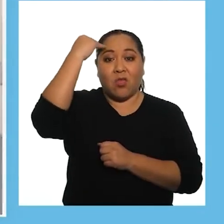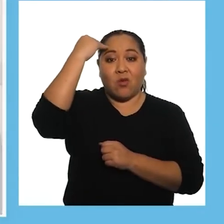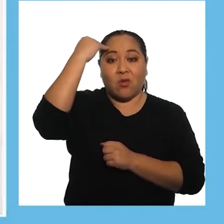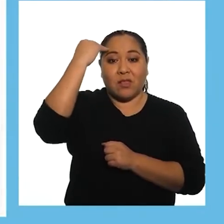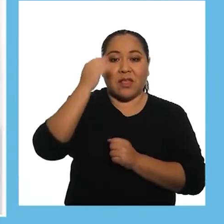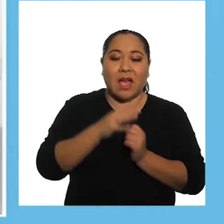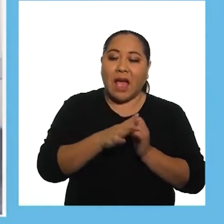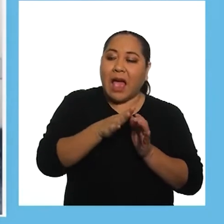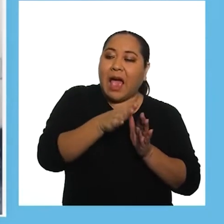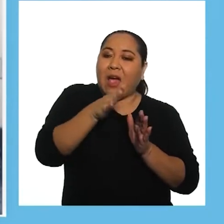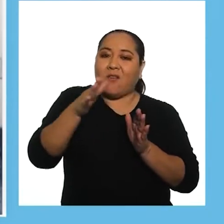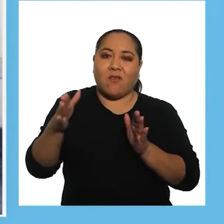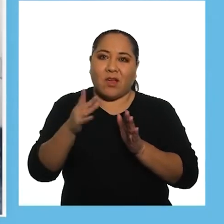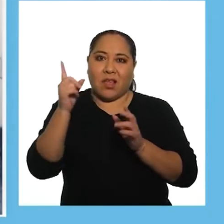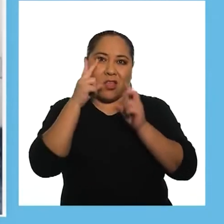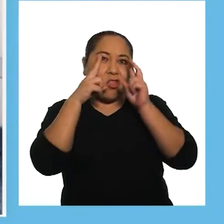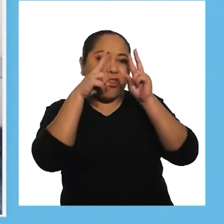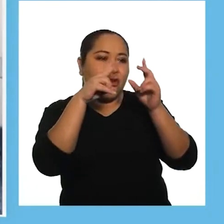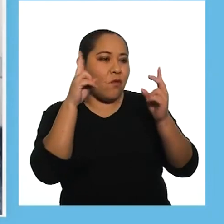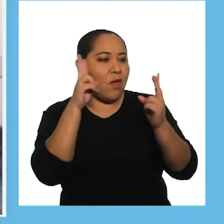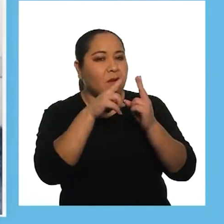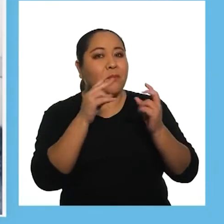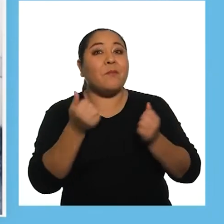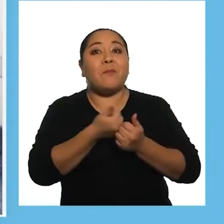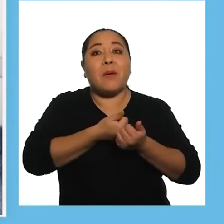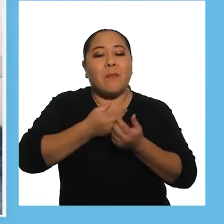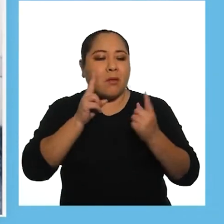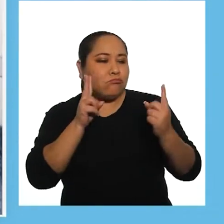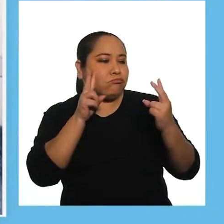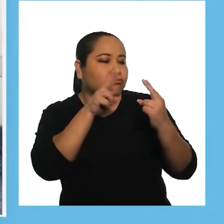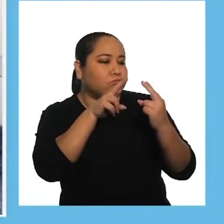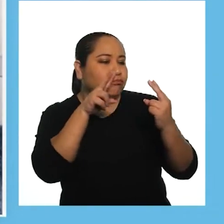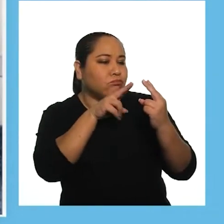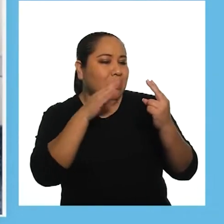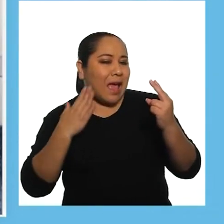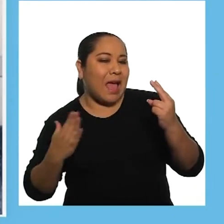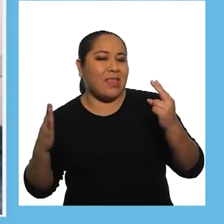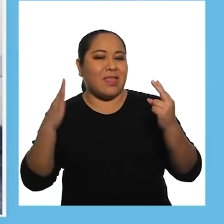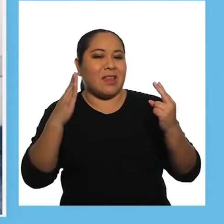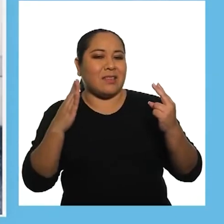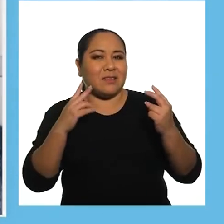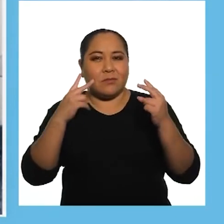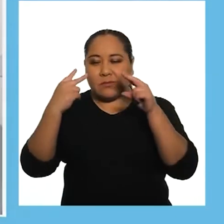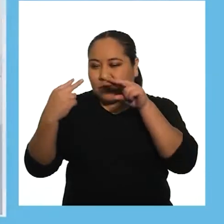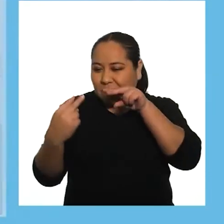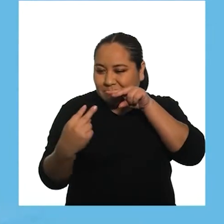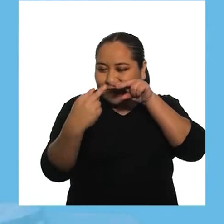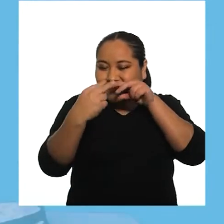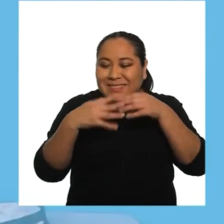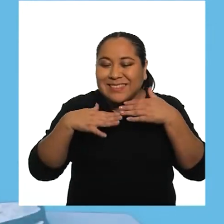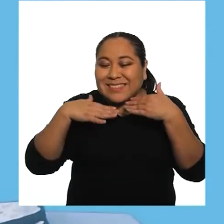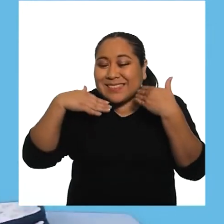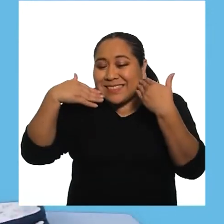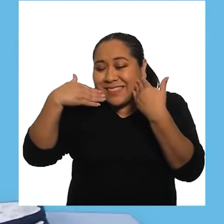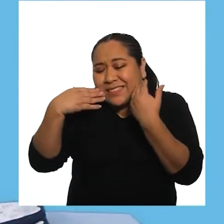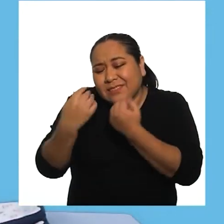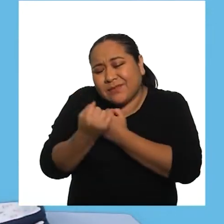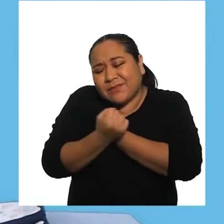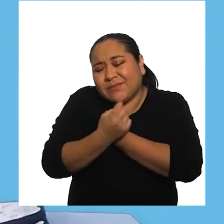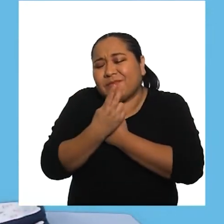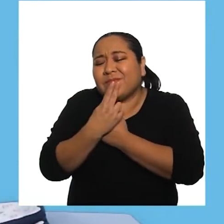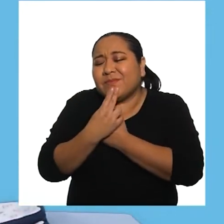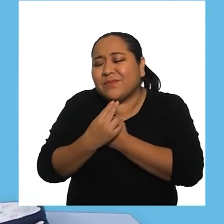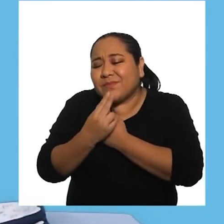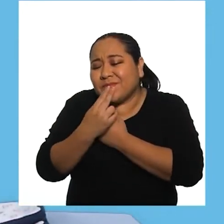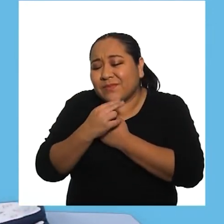adulta debe permanecer fuera de la vista del bebé Míralo a los ojos, sonríele de